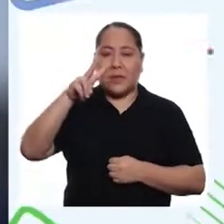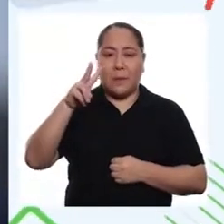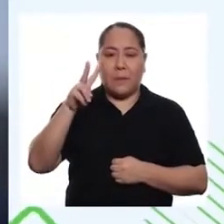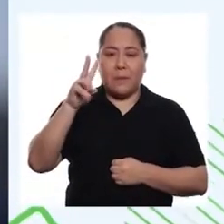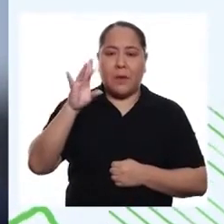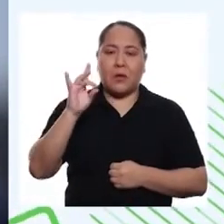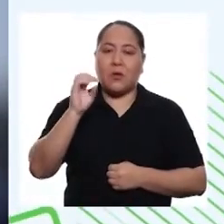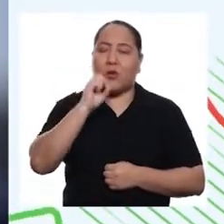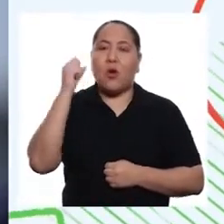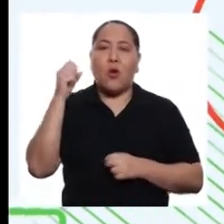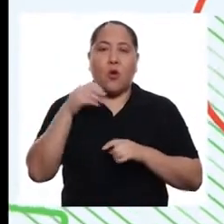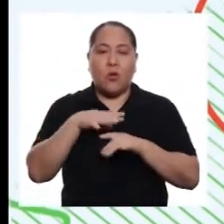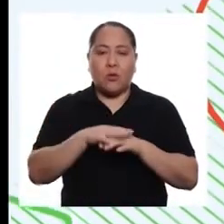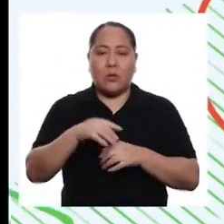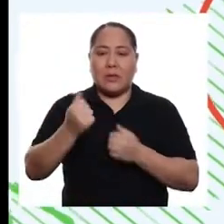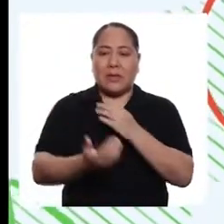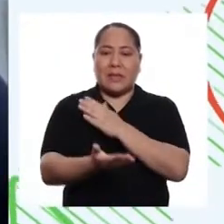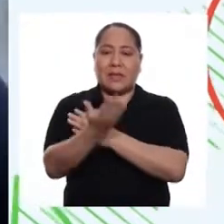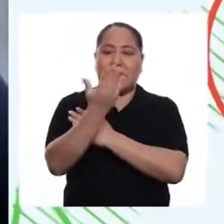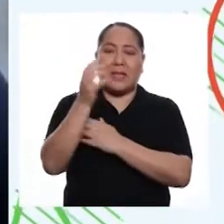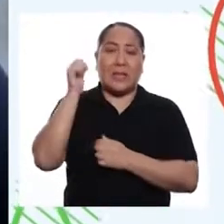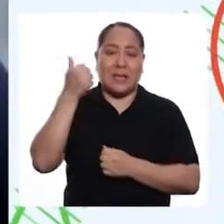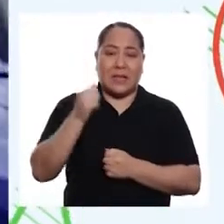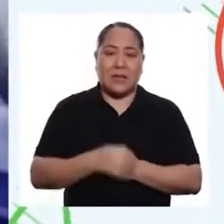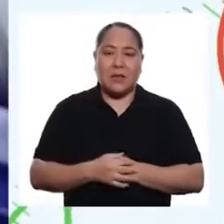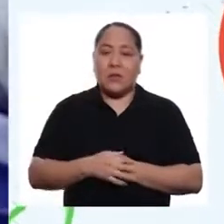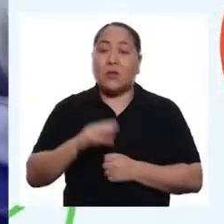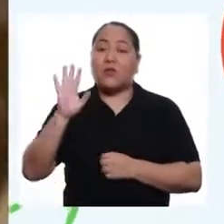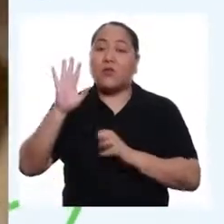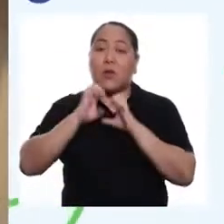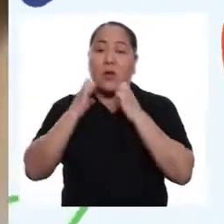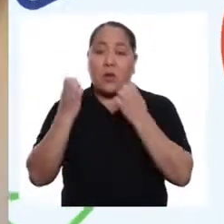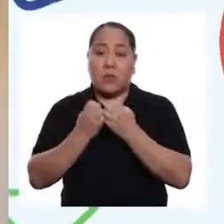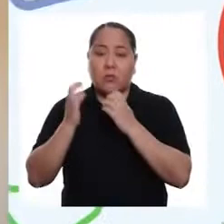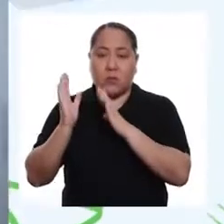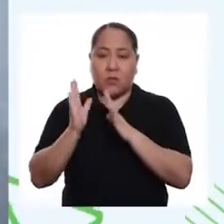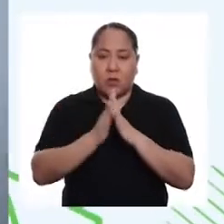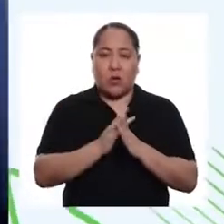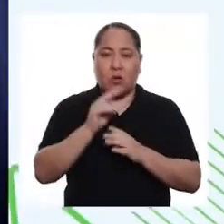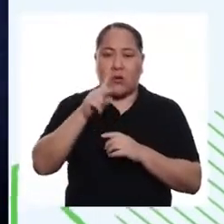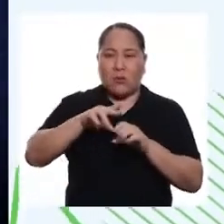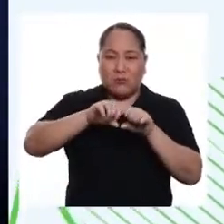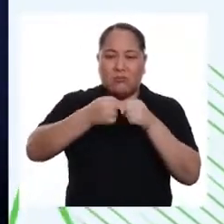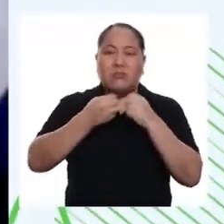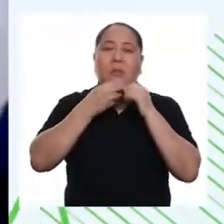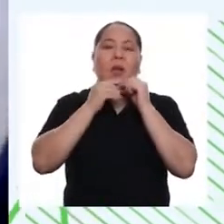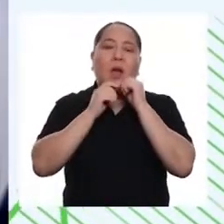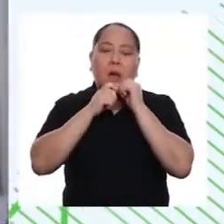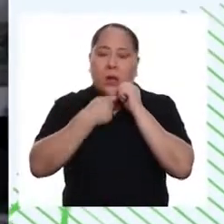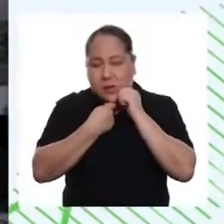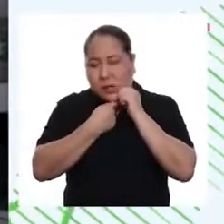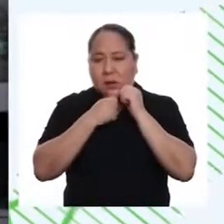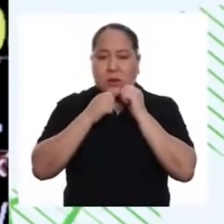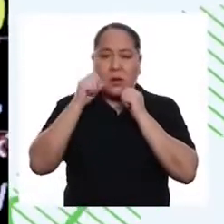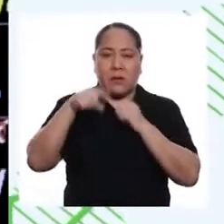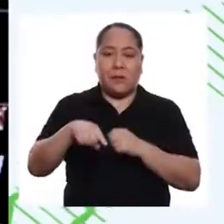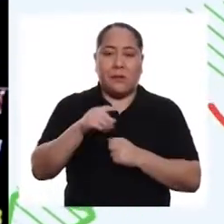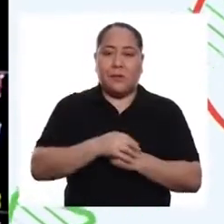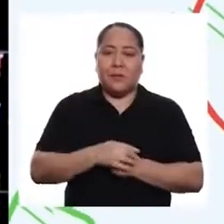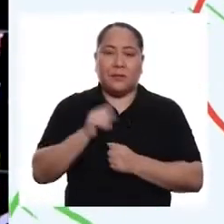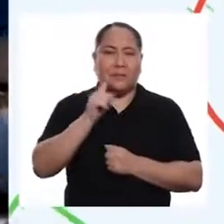10 de la mañana. El Dr. Michael Pobea junto a su equipo se preparan para realizar una operación de doble fractura de mandíbula.